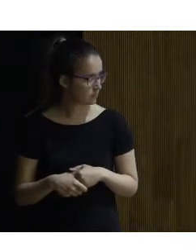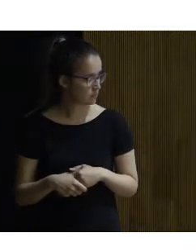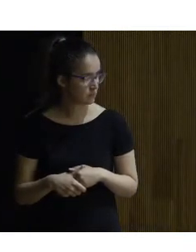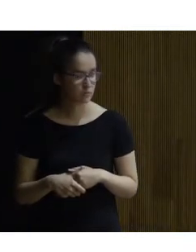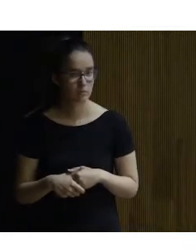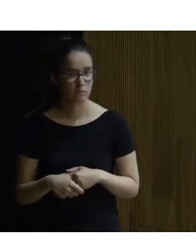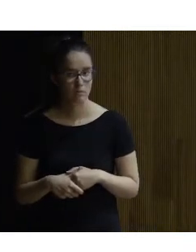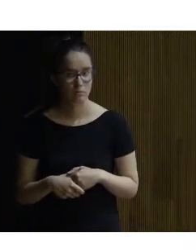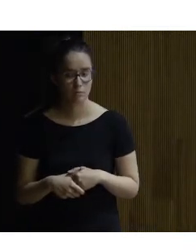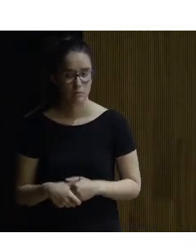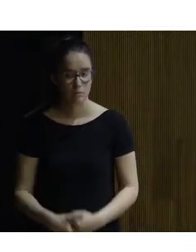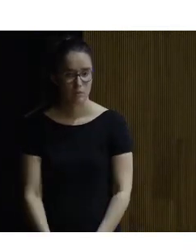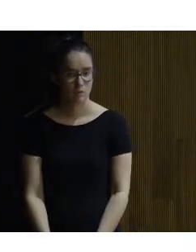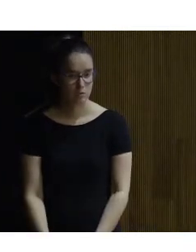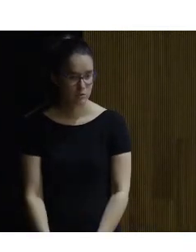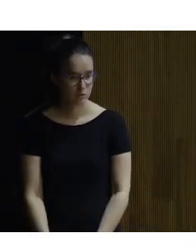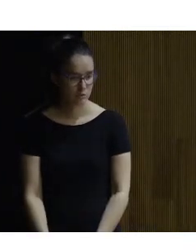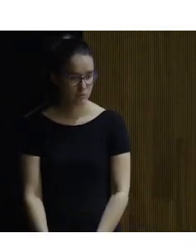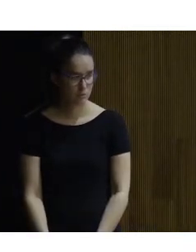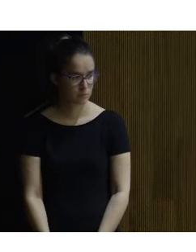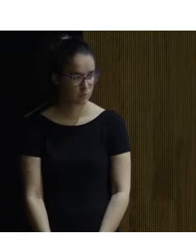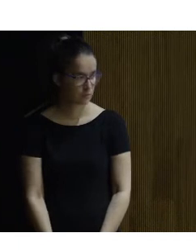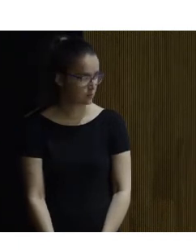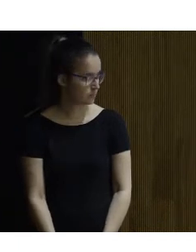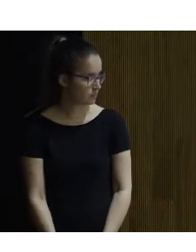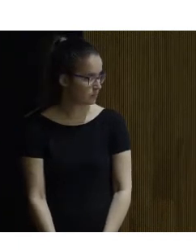aquí es ahí está bueno